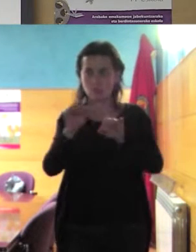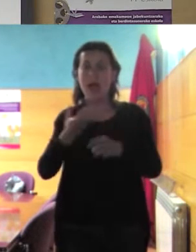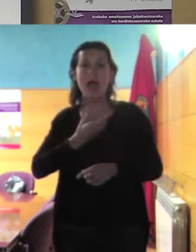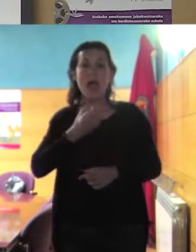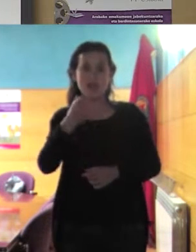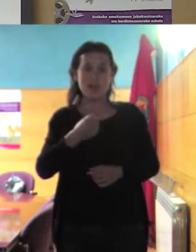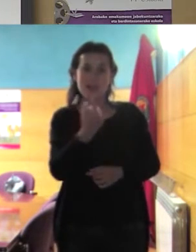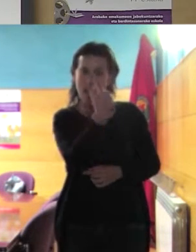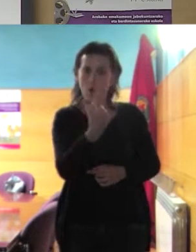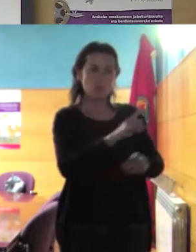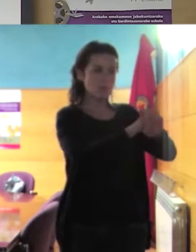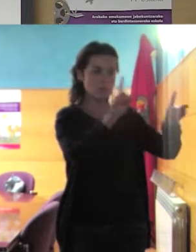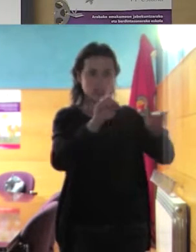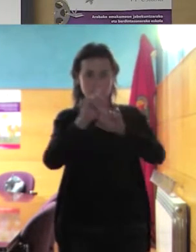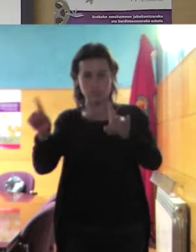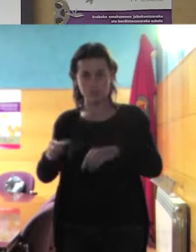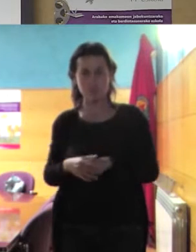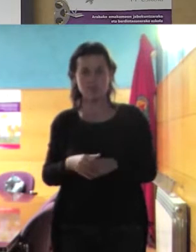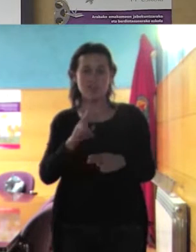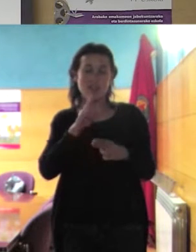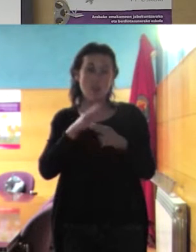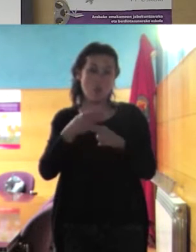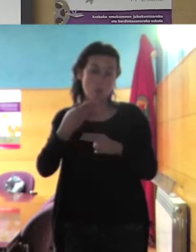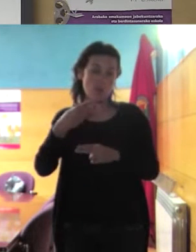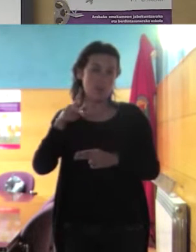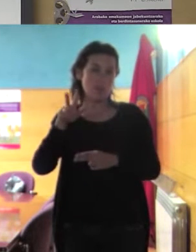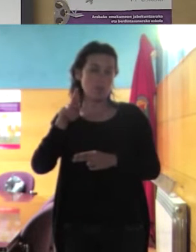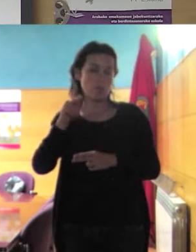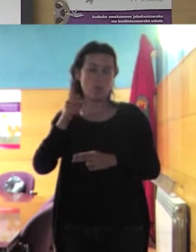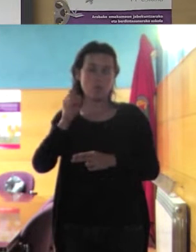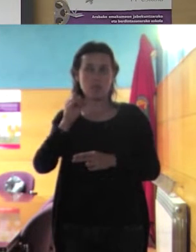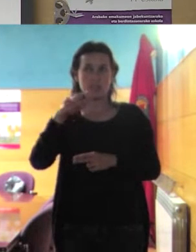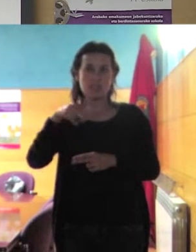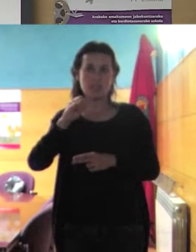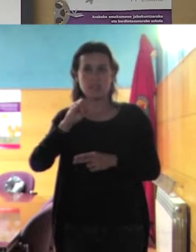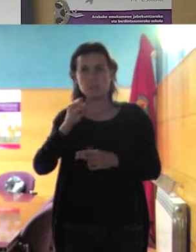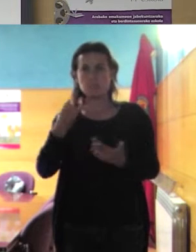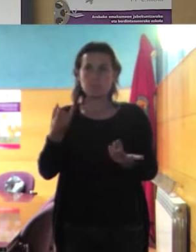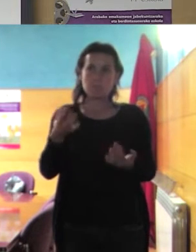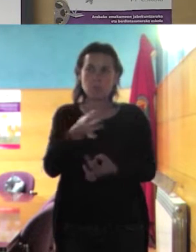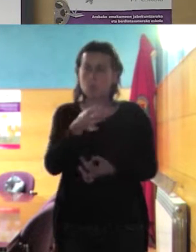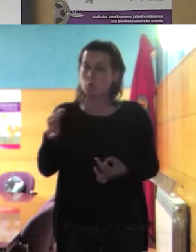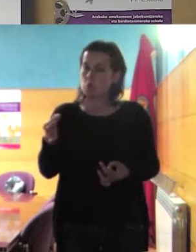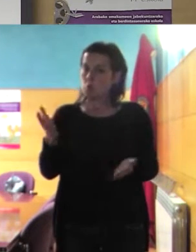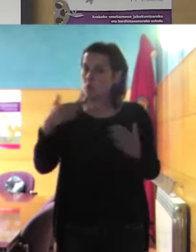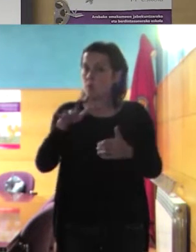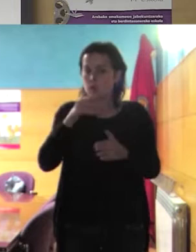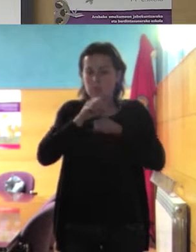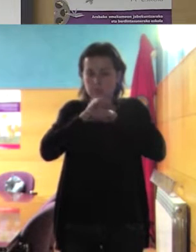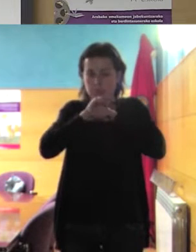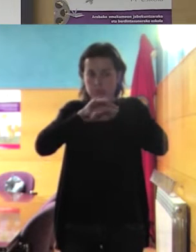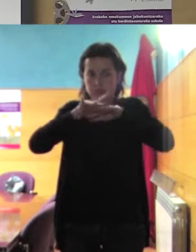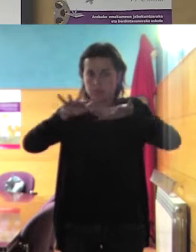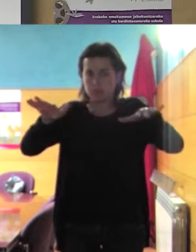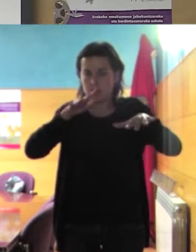verano el nombre de Burkini es seguramente inadecuado aunque ya se ha extendido tanto que es difícil de erradicar porque